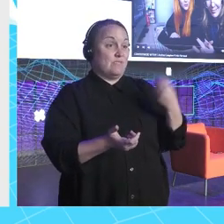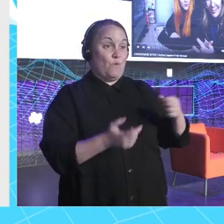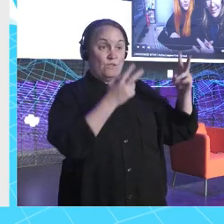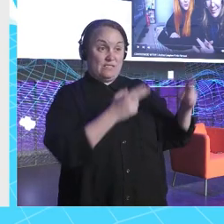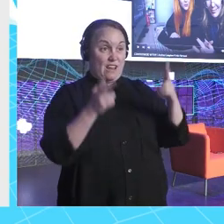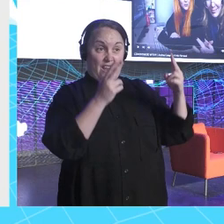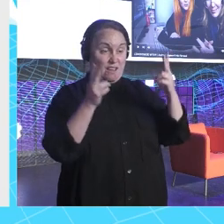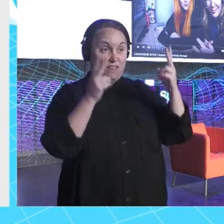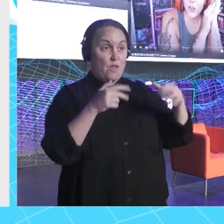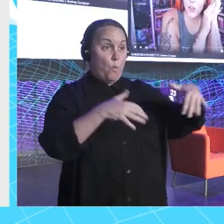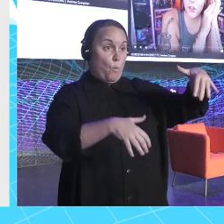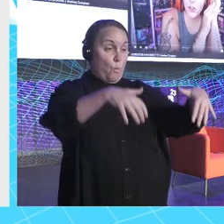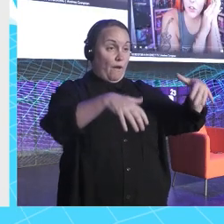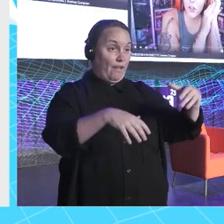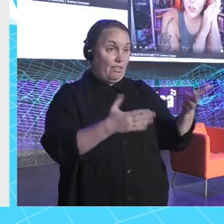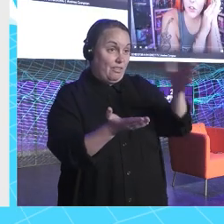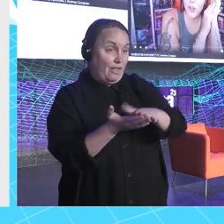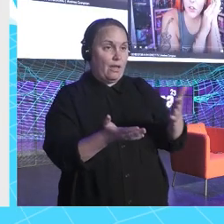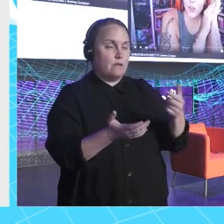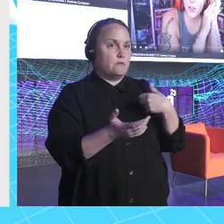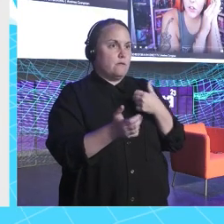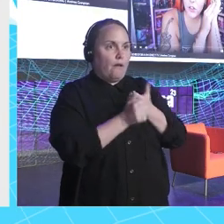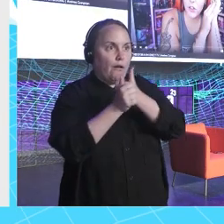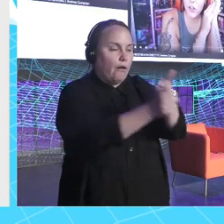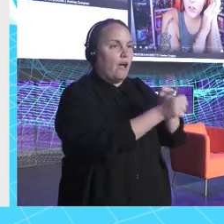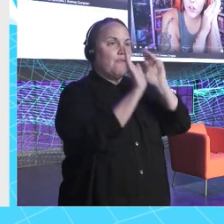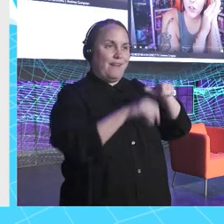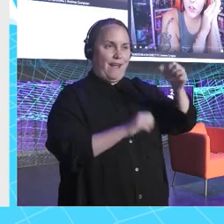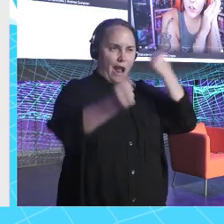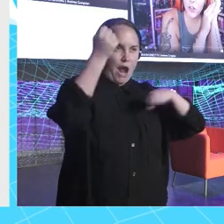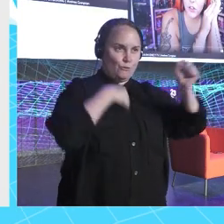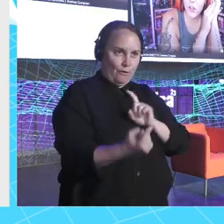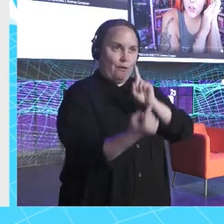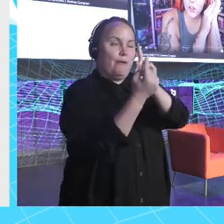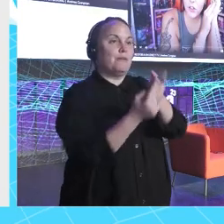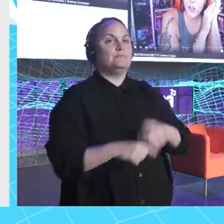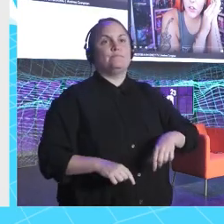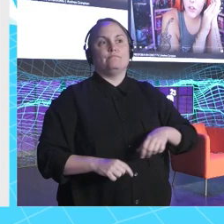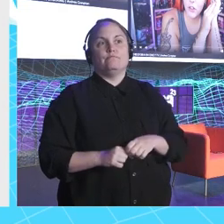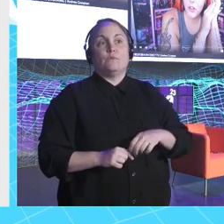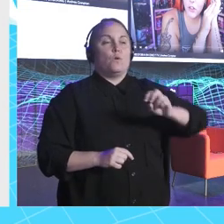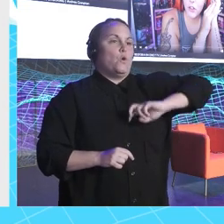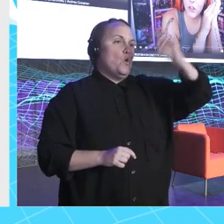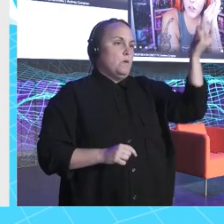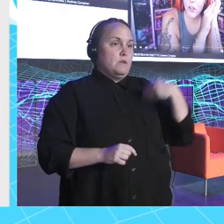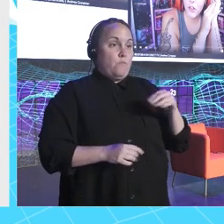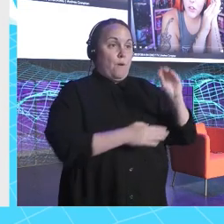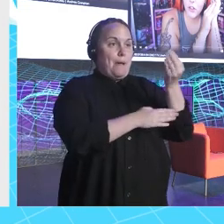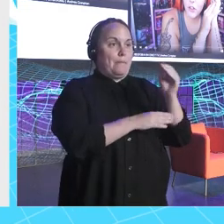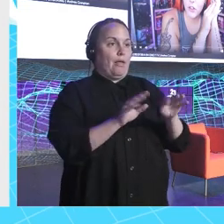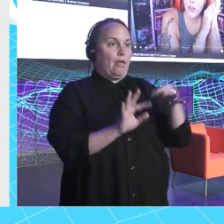con todo mi corazón. Y luego fui haciendo los unboxings de la Barbie, que esto también era como un poco de cultura popular ahí.